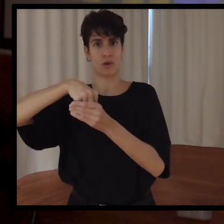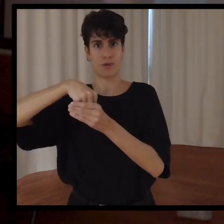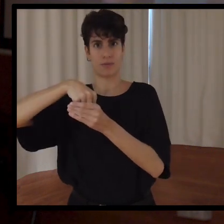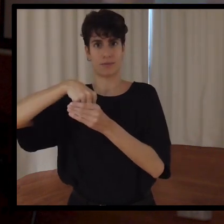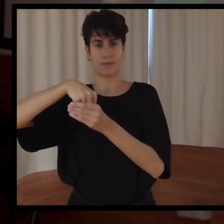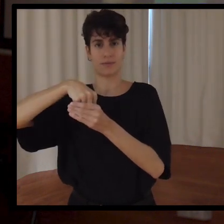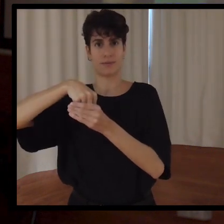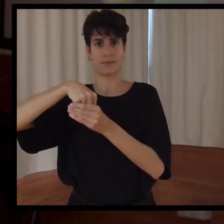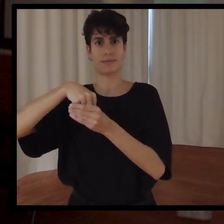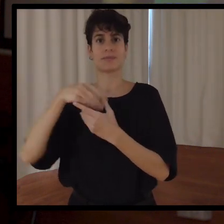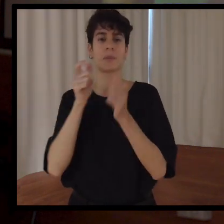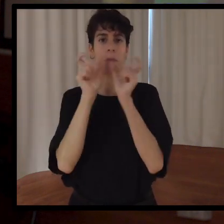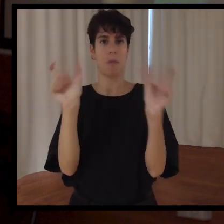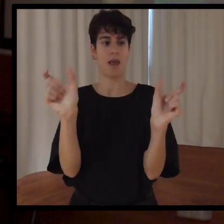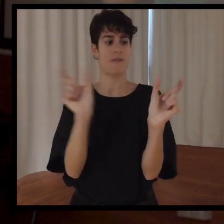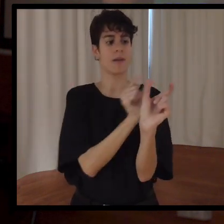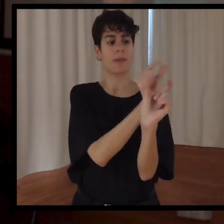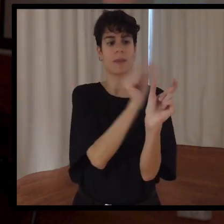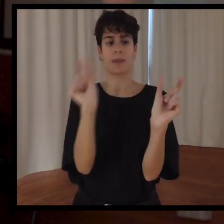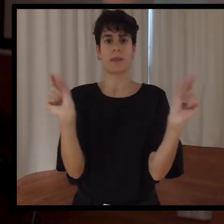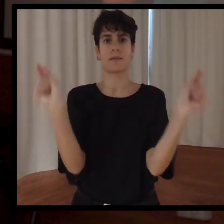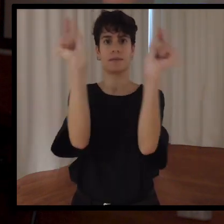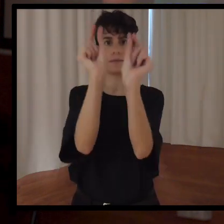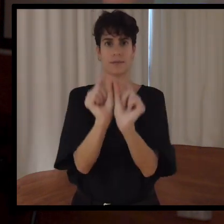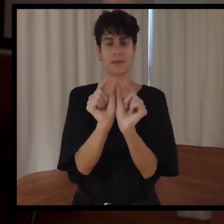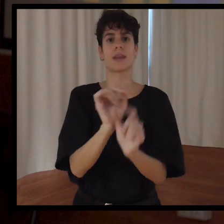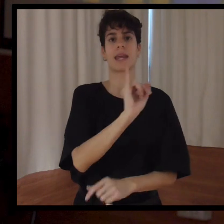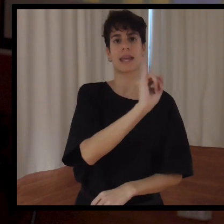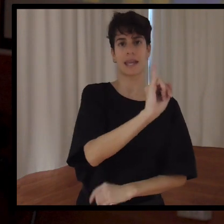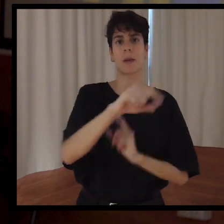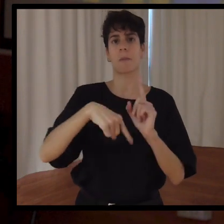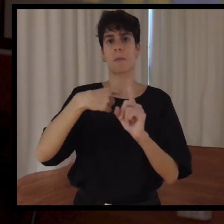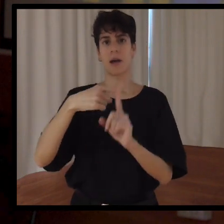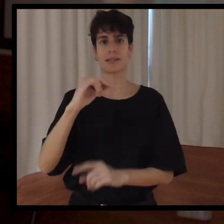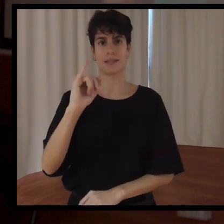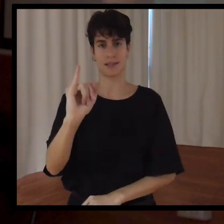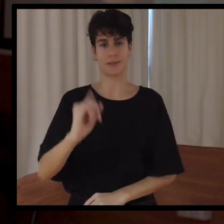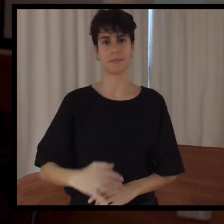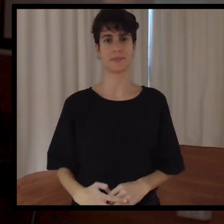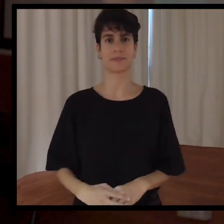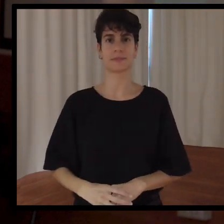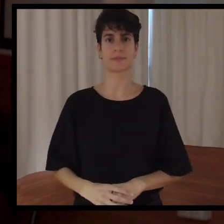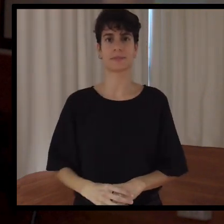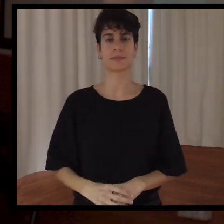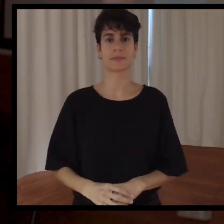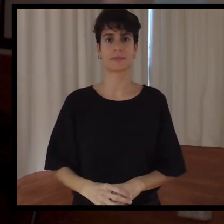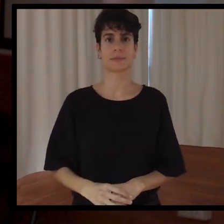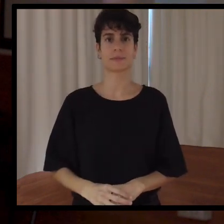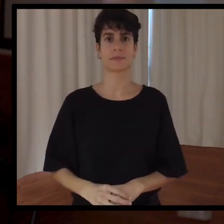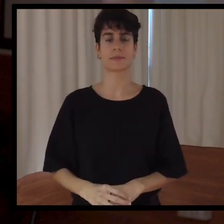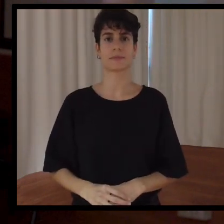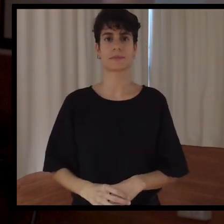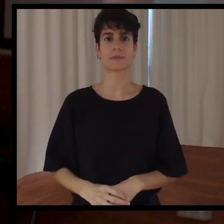más inclusión. Esas son las siglas, por eso hemos puesto IMAGI.